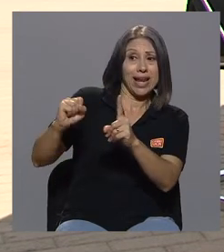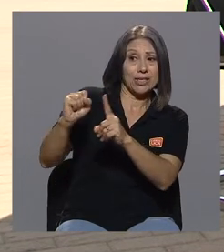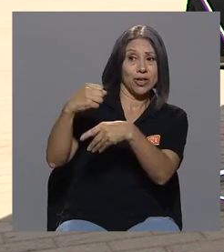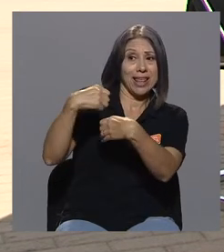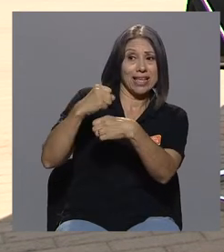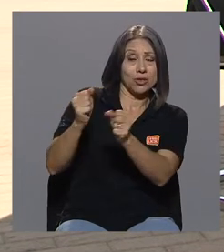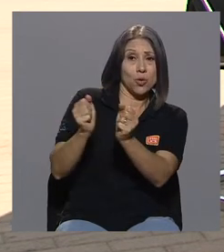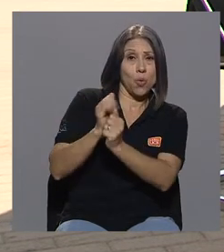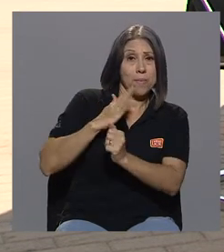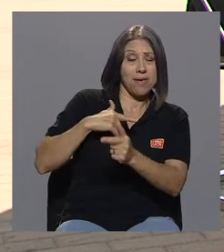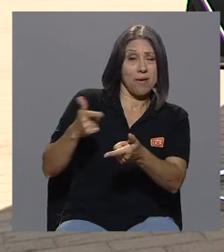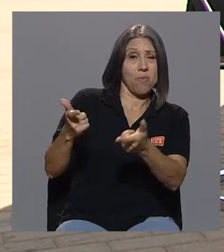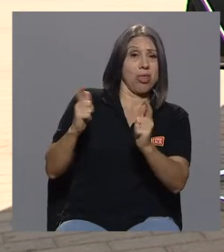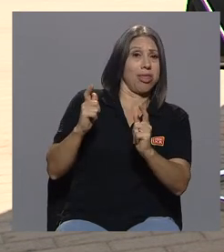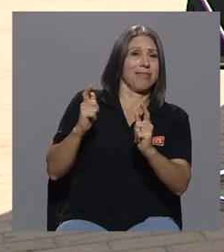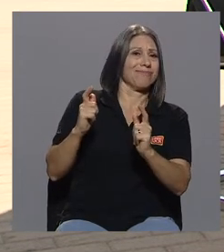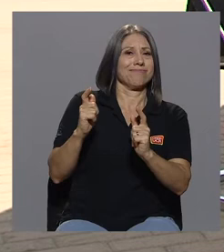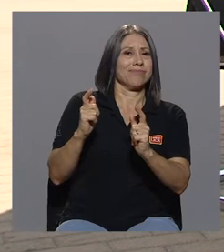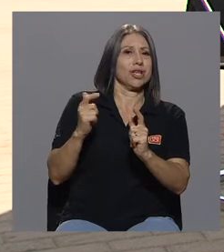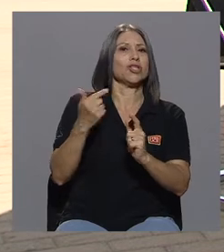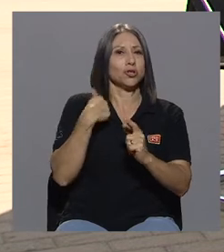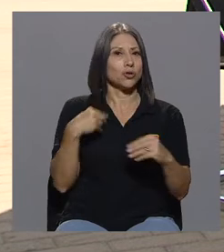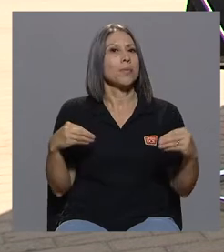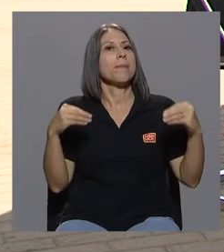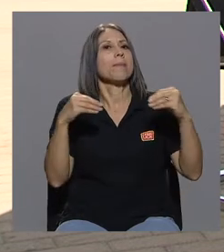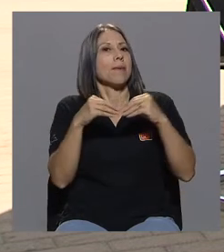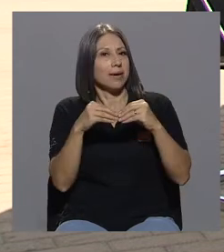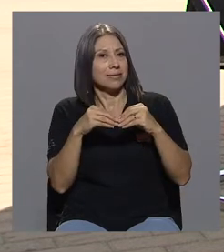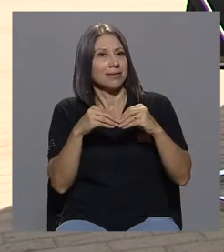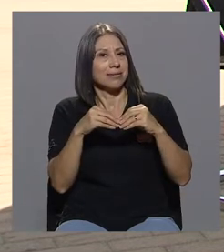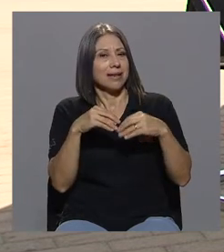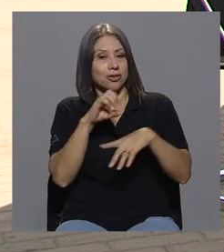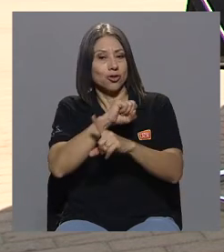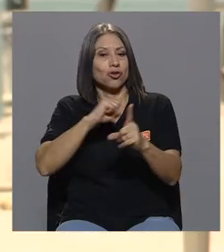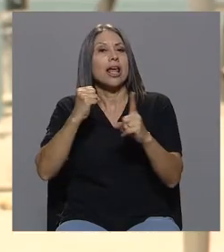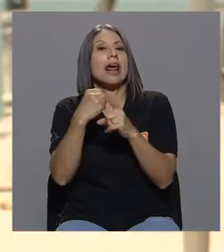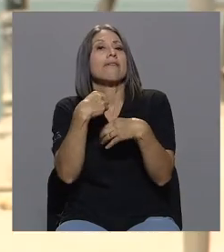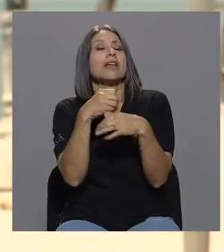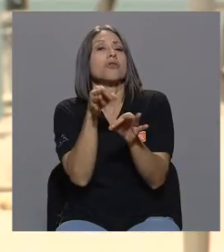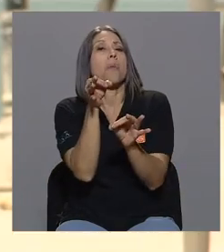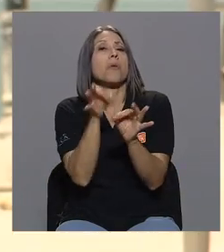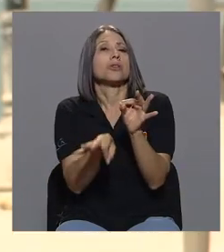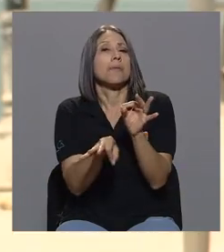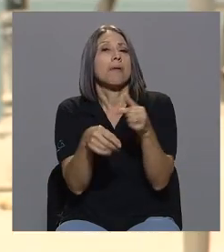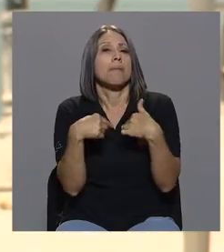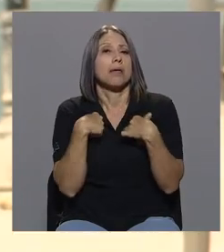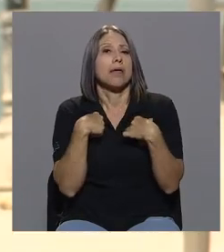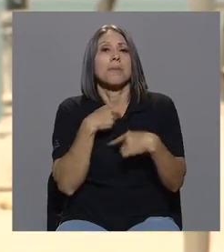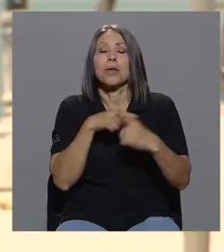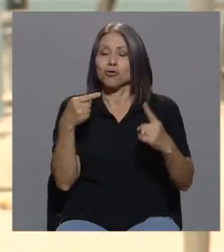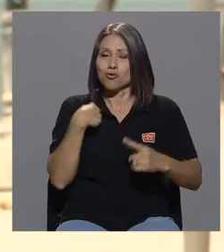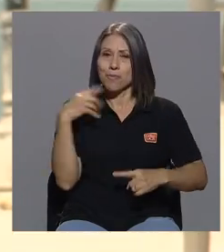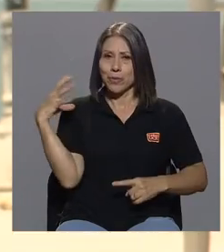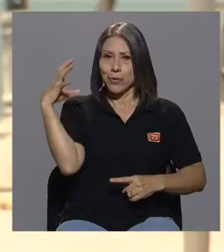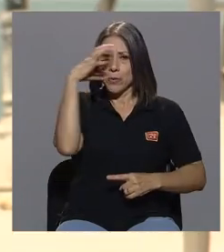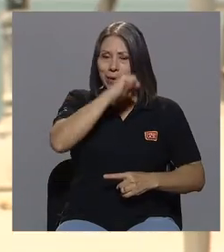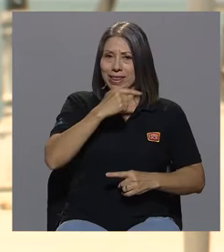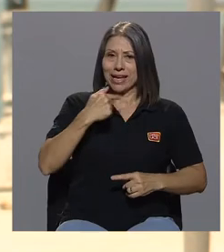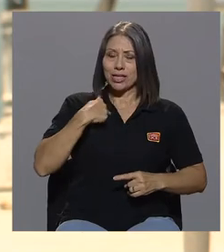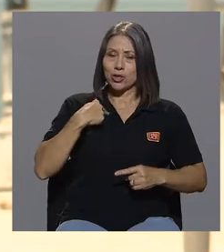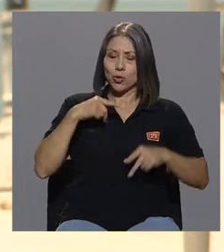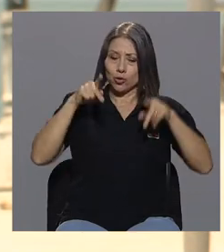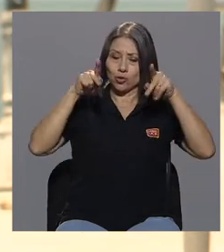simplificado. Me doy cuenta que soy un ser humano complejo,